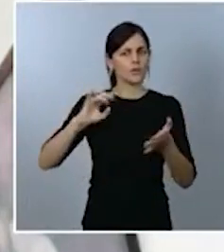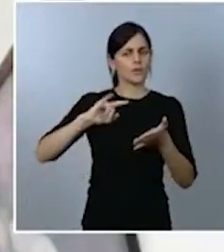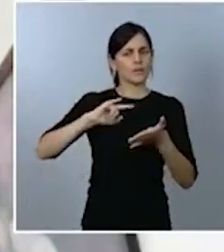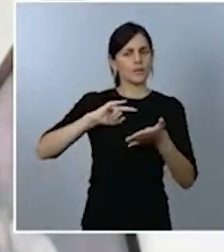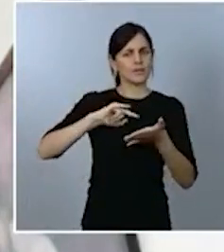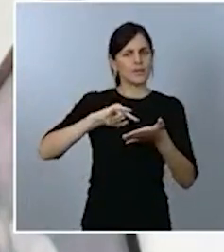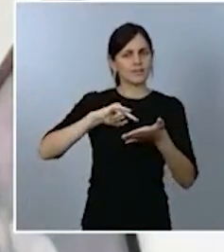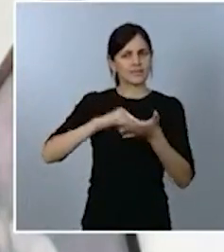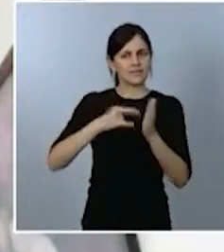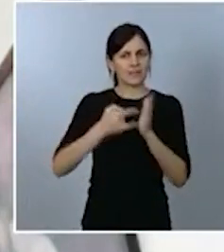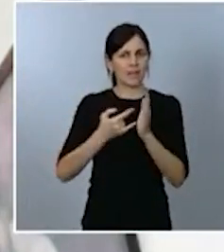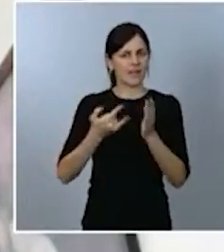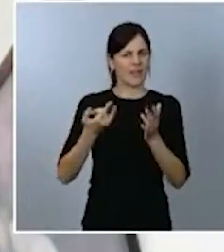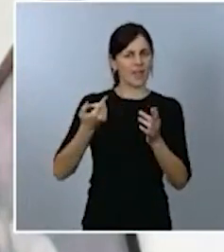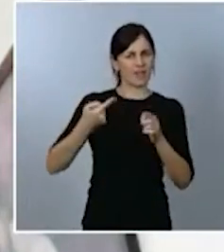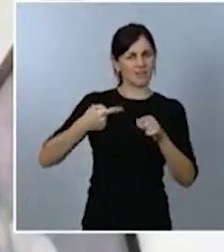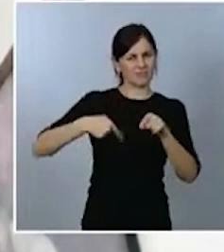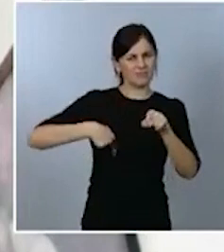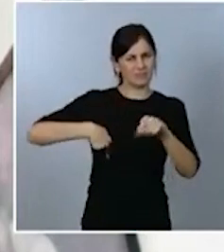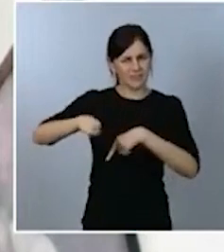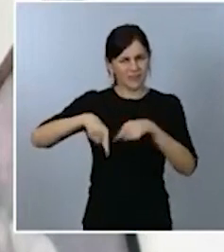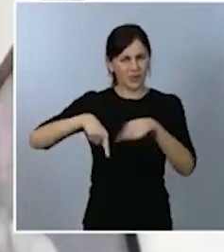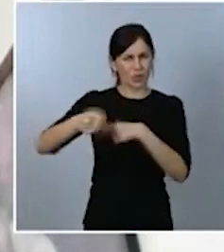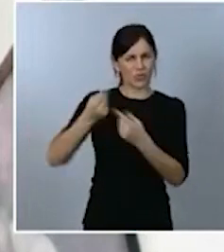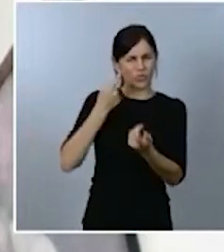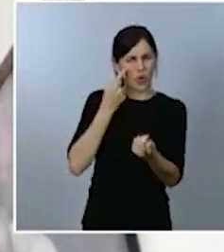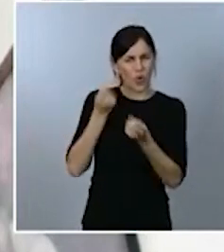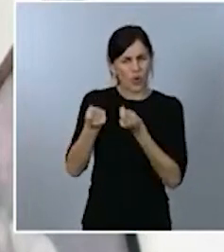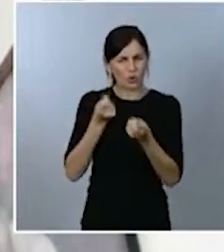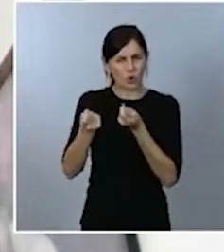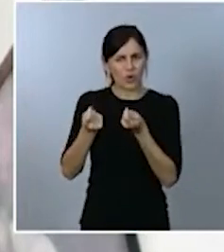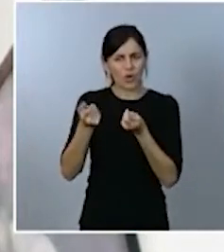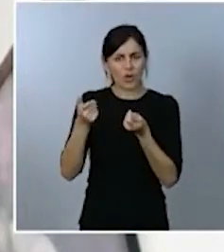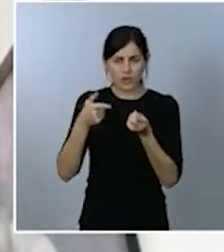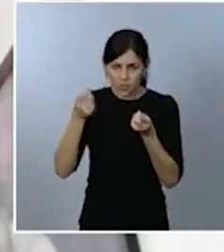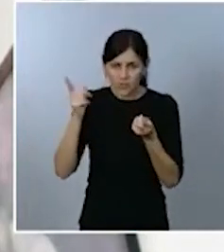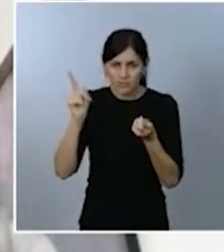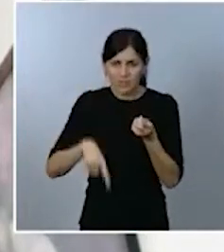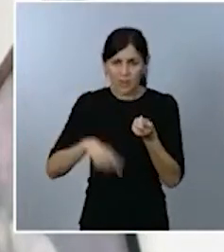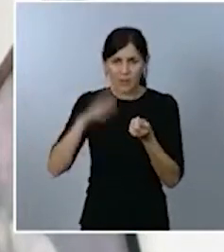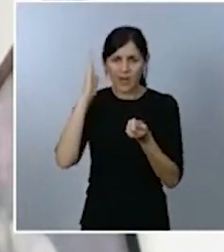afecta también por ejemplo a la M30 y a vías similares de circulación gracias